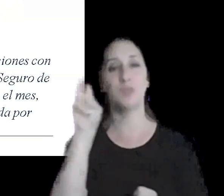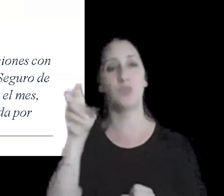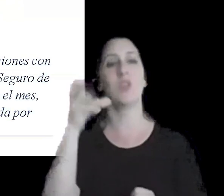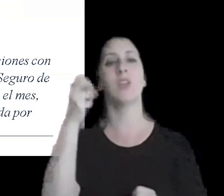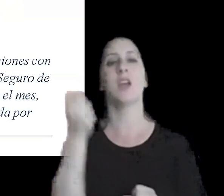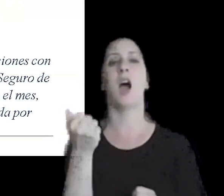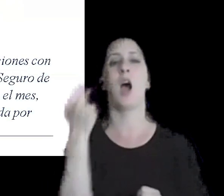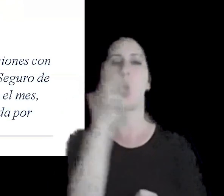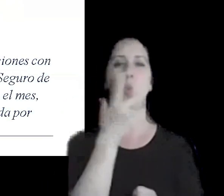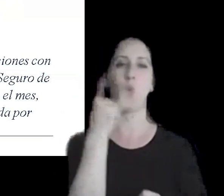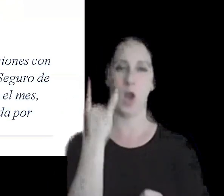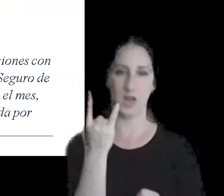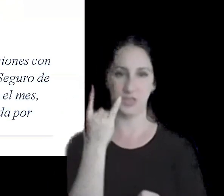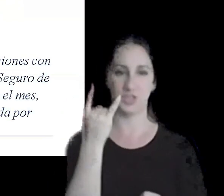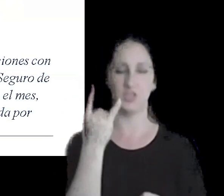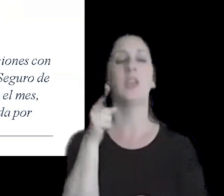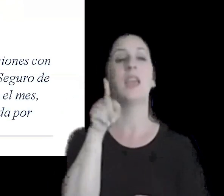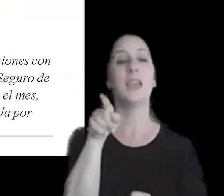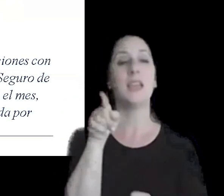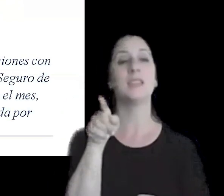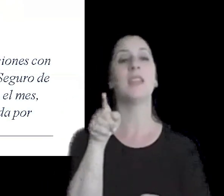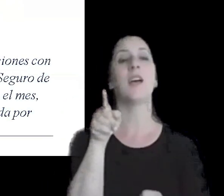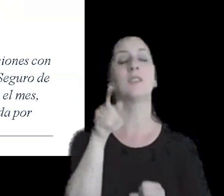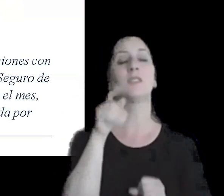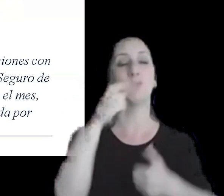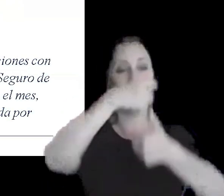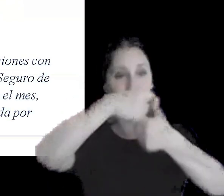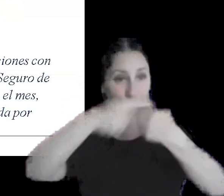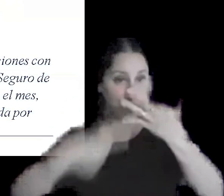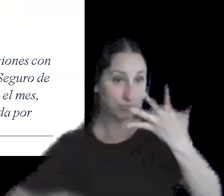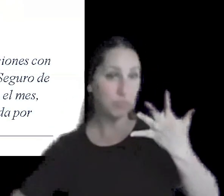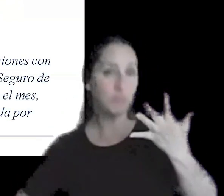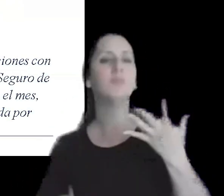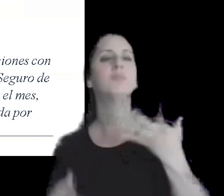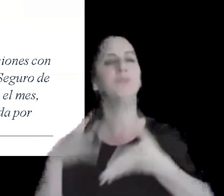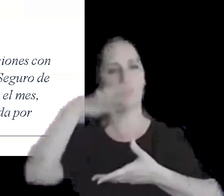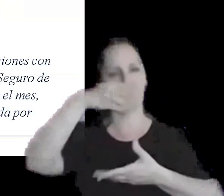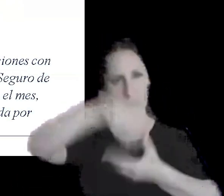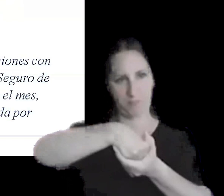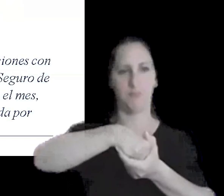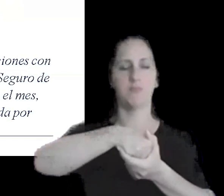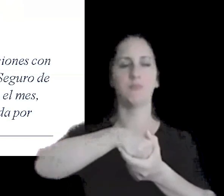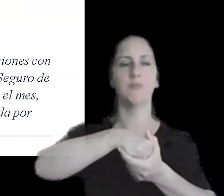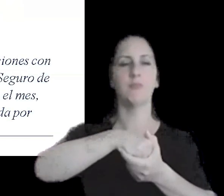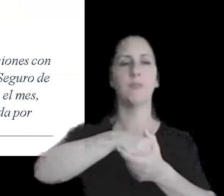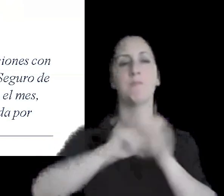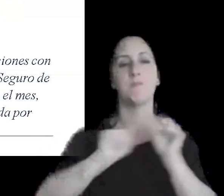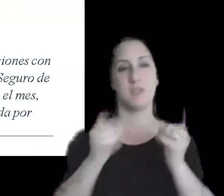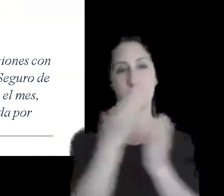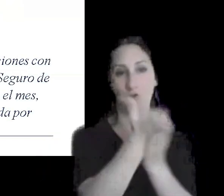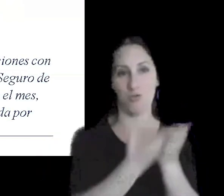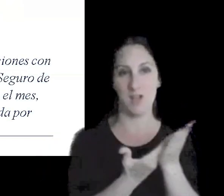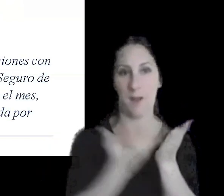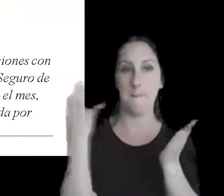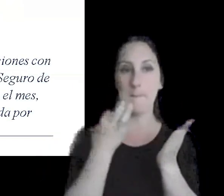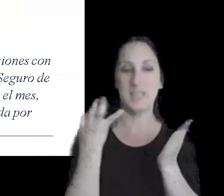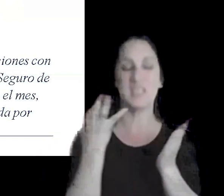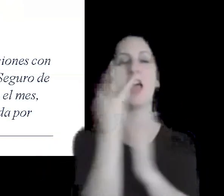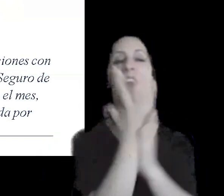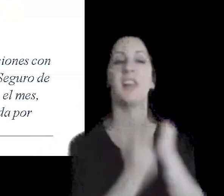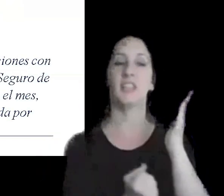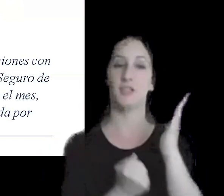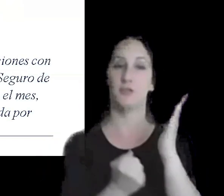familiares todas esas contribuciones patronales quedan alcanzadas dentro de este régimen especial de retención y